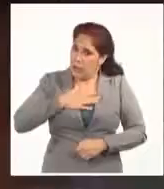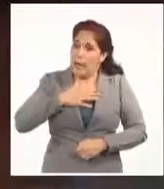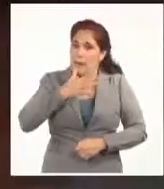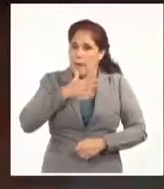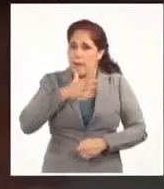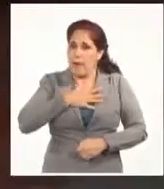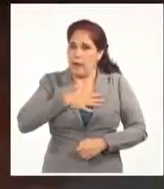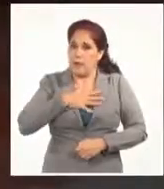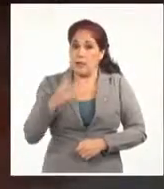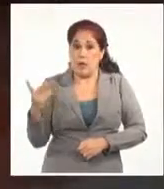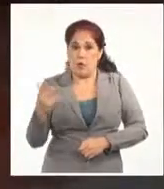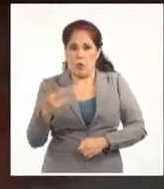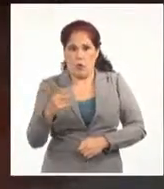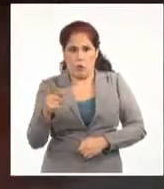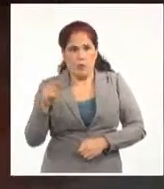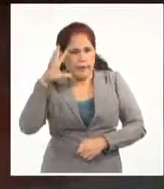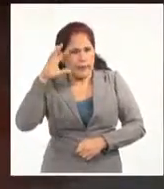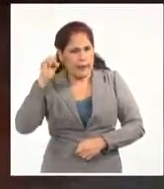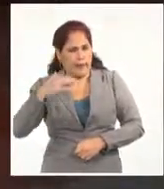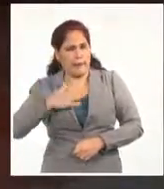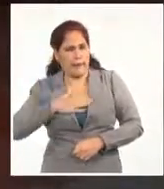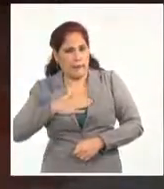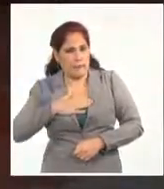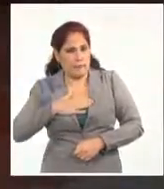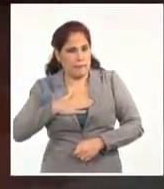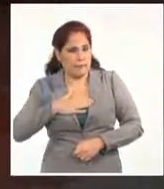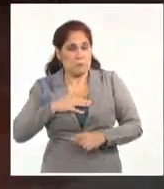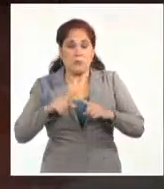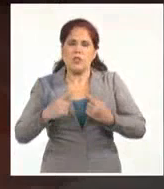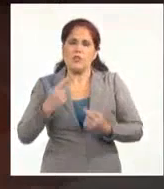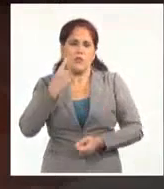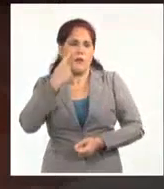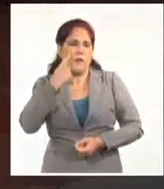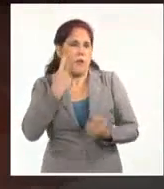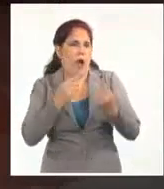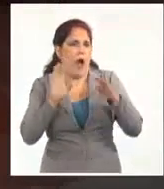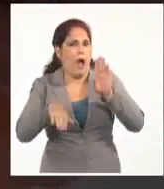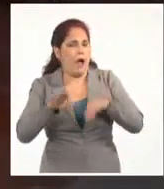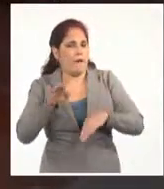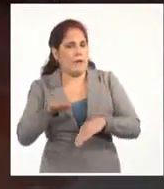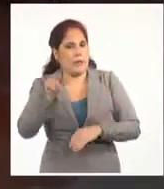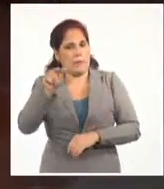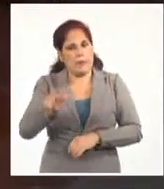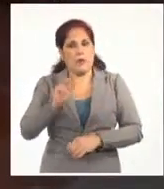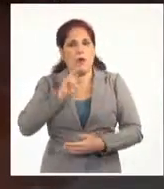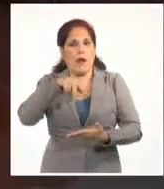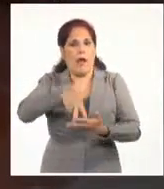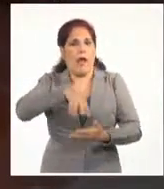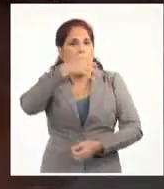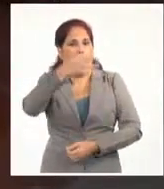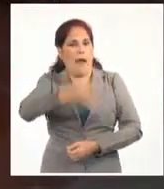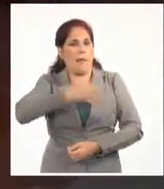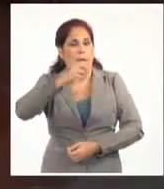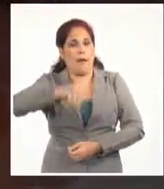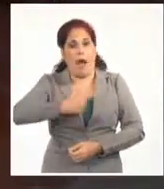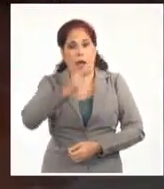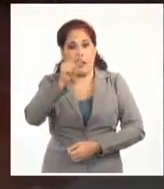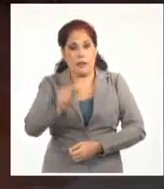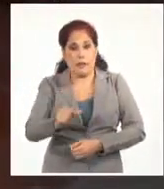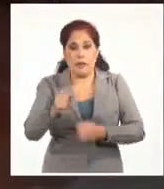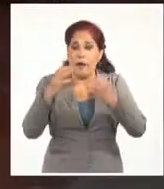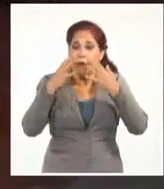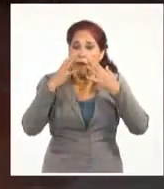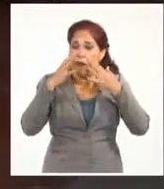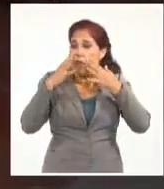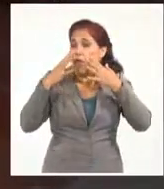Ronquillo, yo he visto algunos, mencionaba Macías, algunos artistas famosos que han...